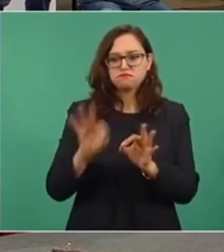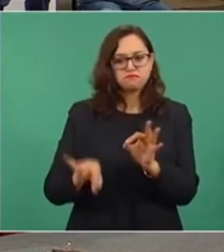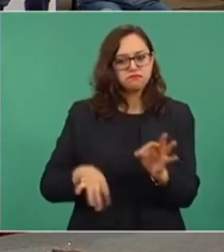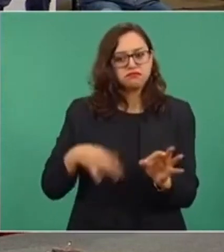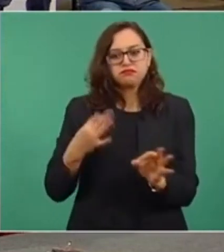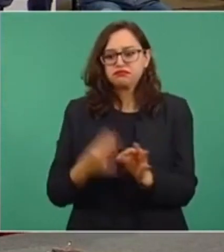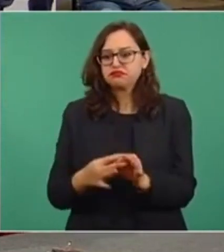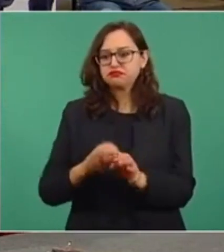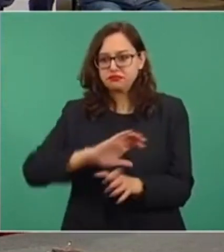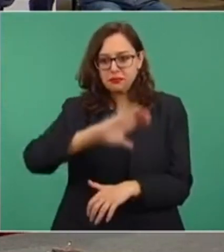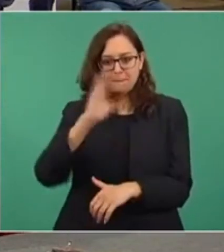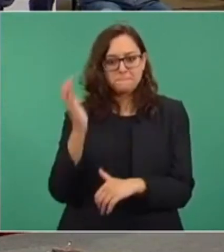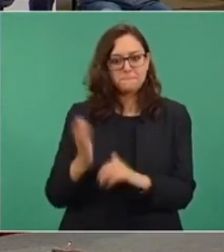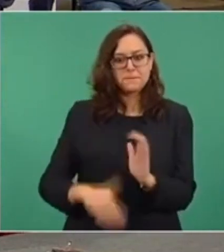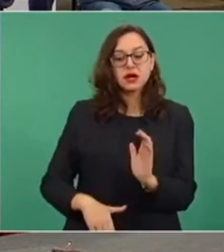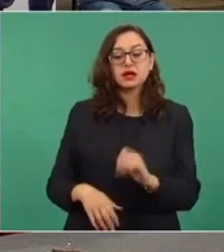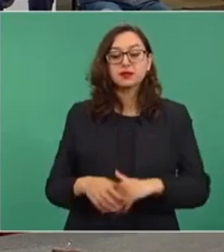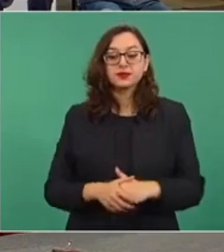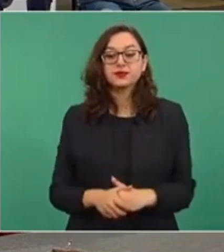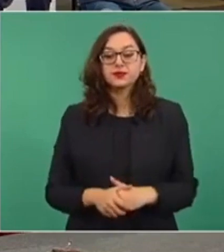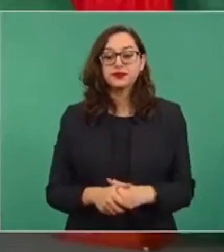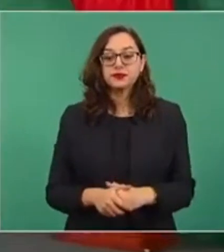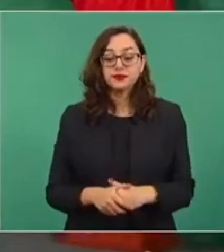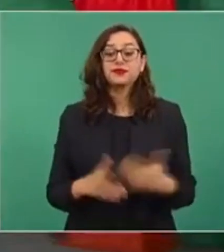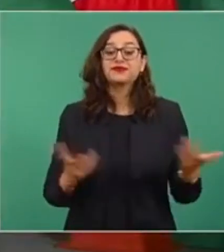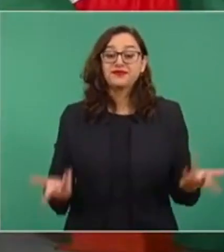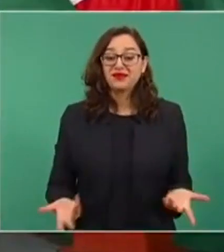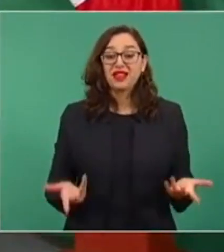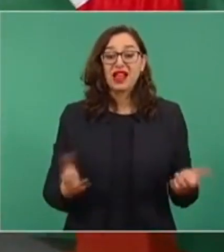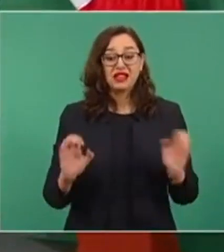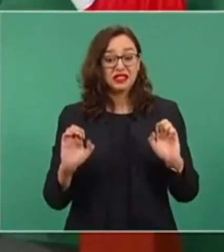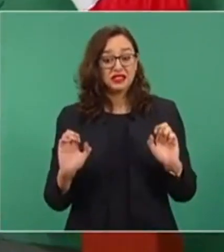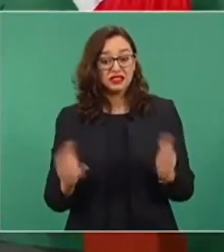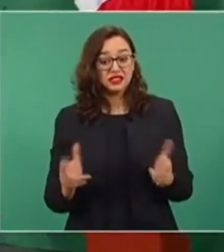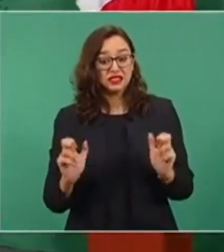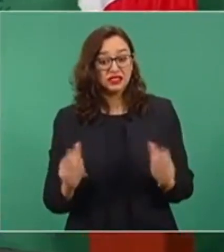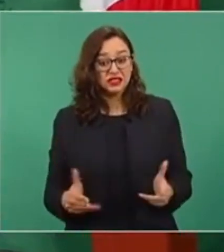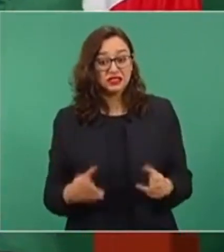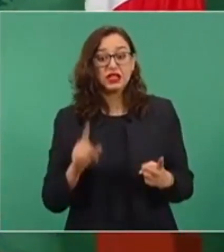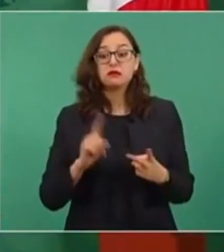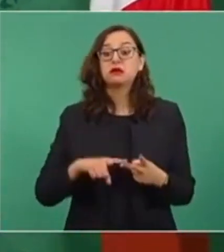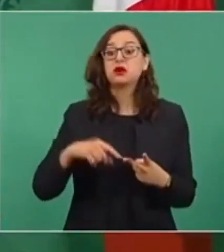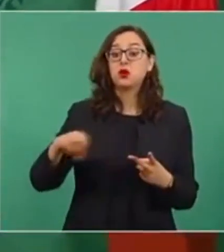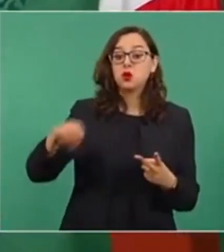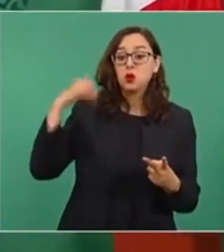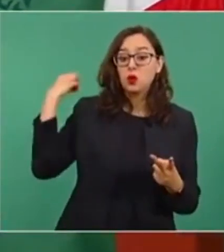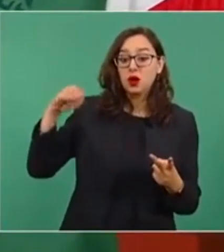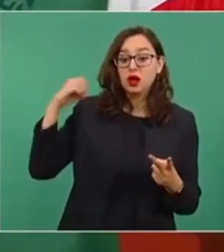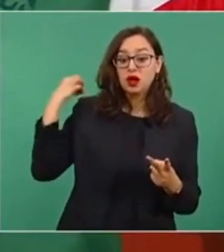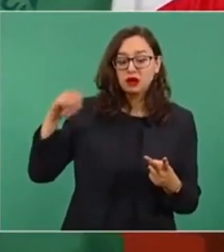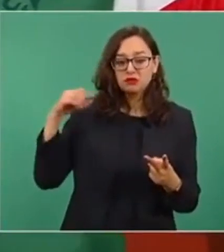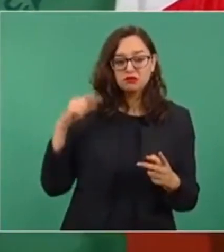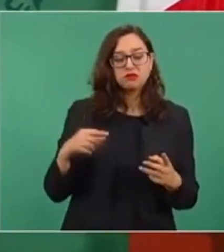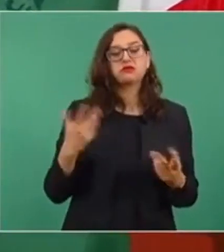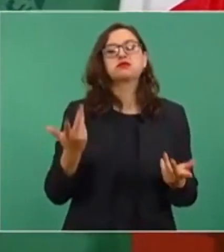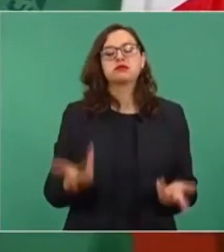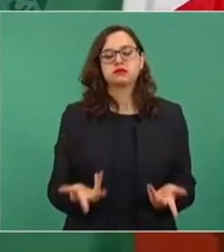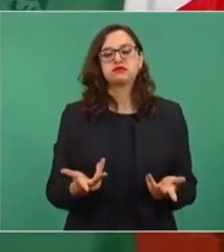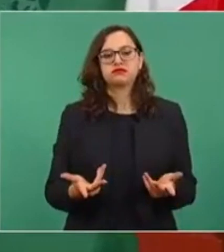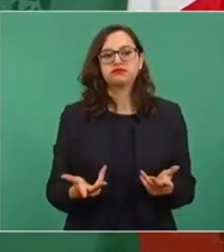Muchos templos en Chiapas, en Oaxaca, que estamos